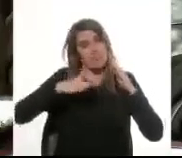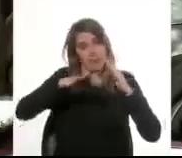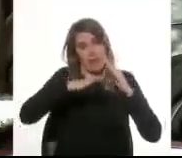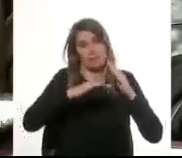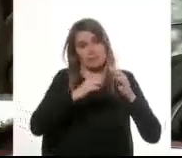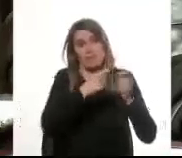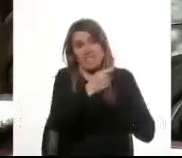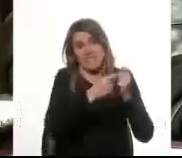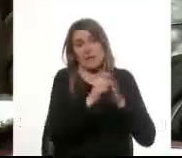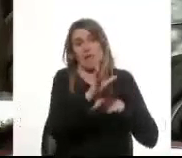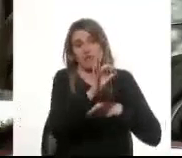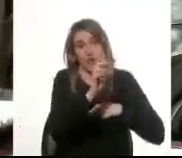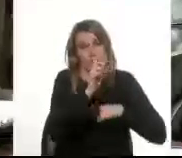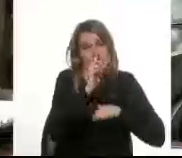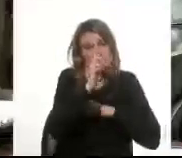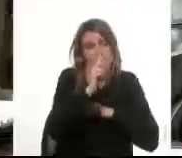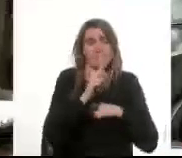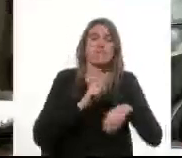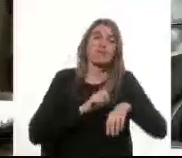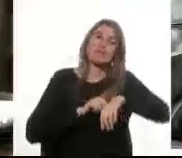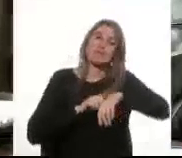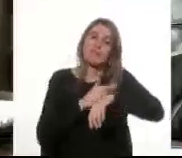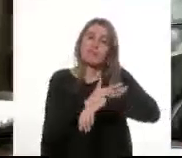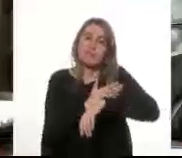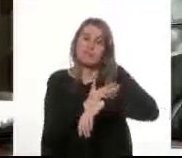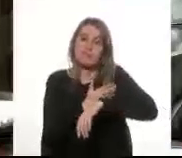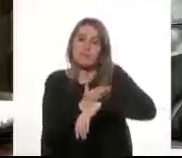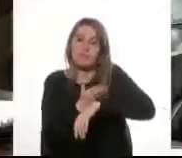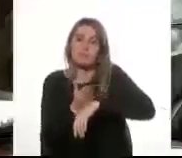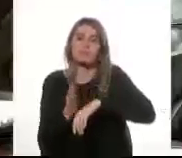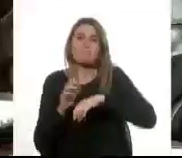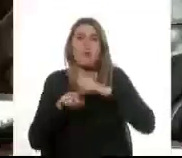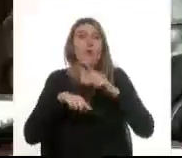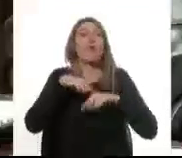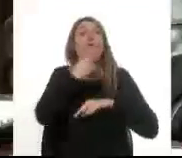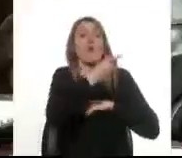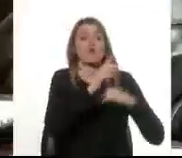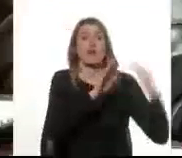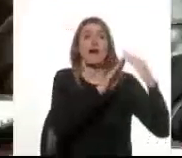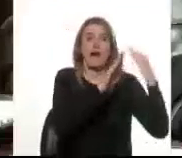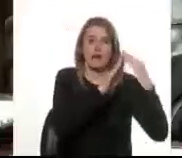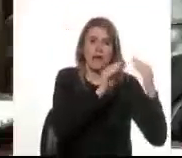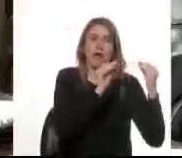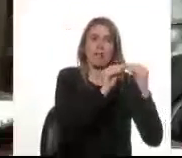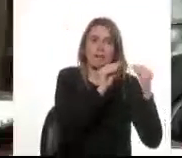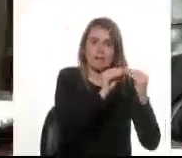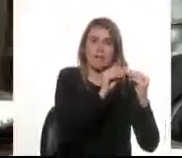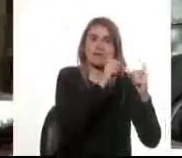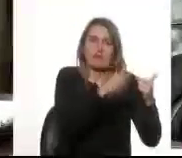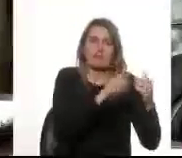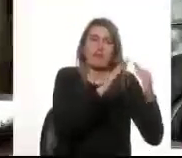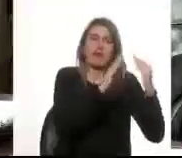Y cuando pasaba el tiempo También otra casa De un compañero